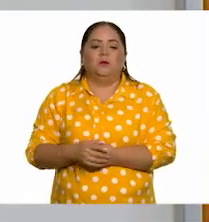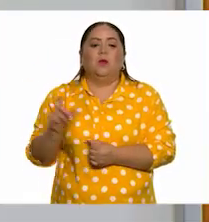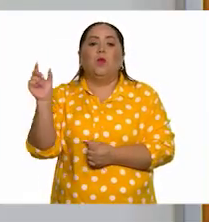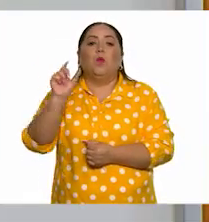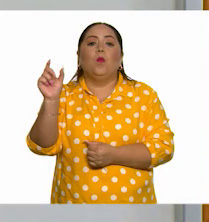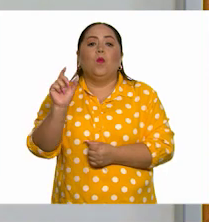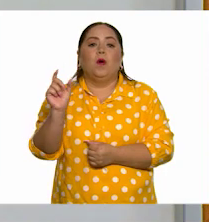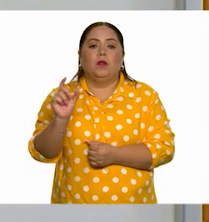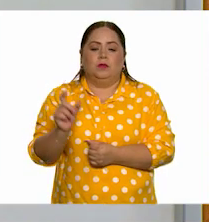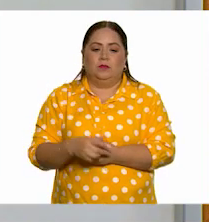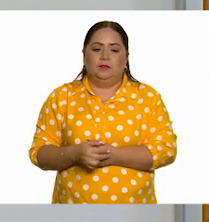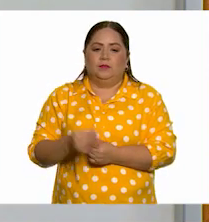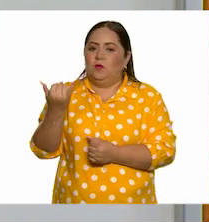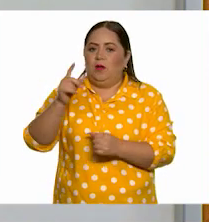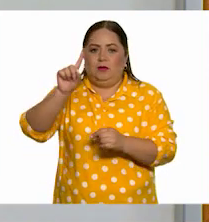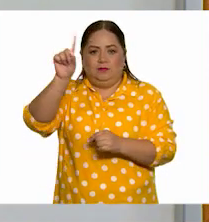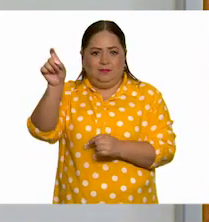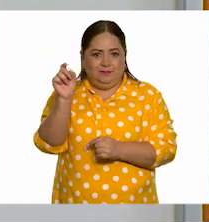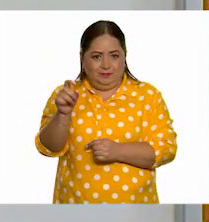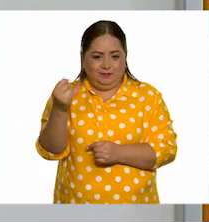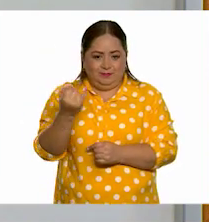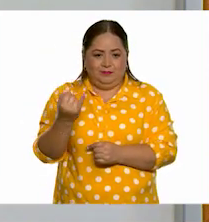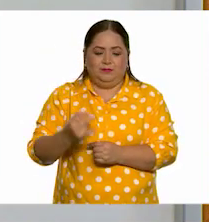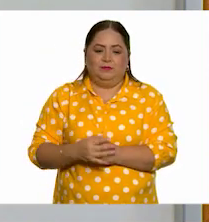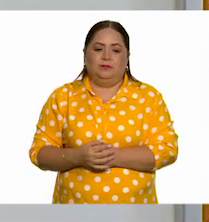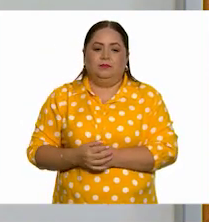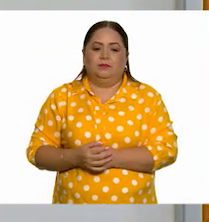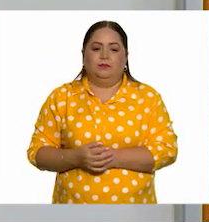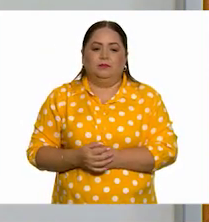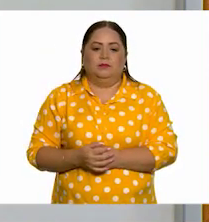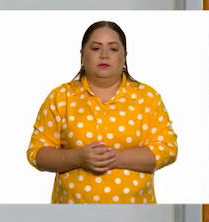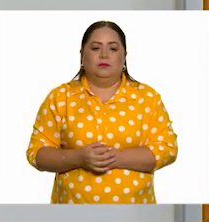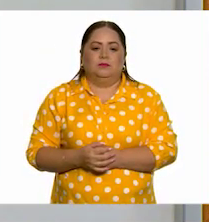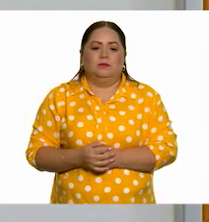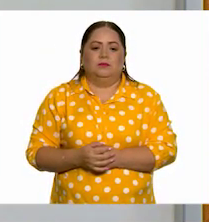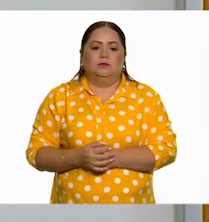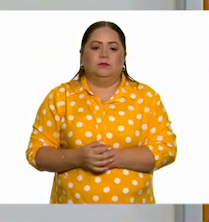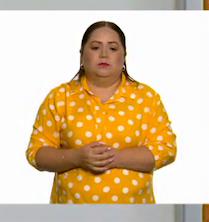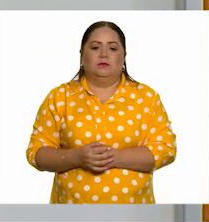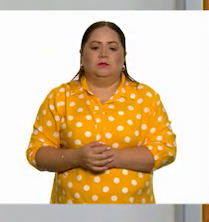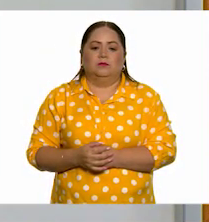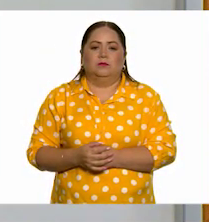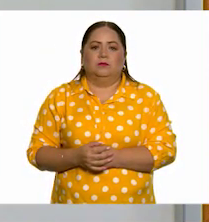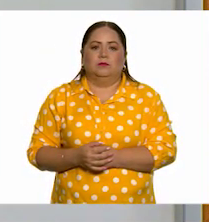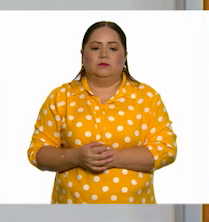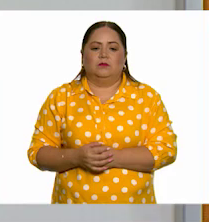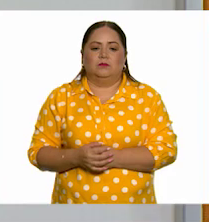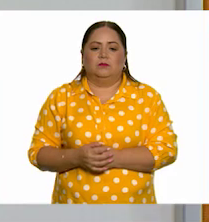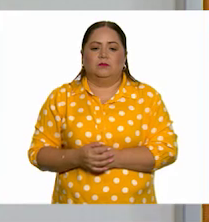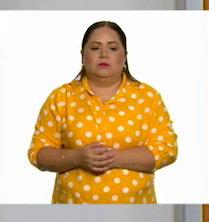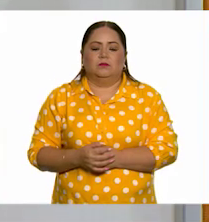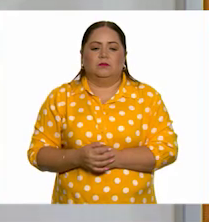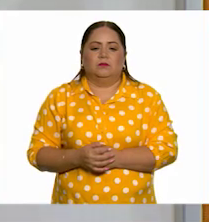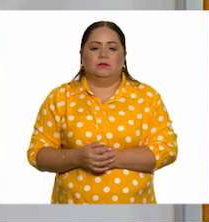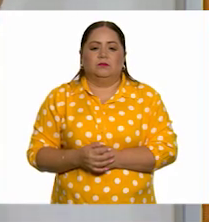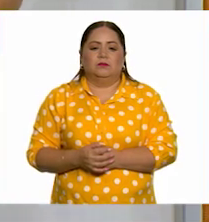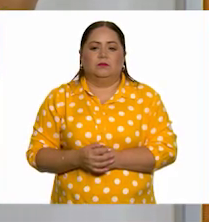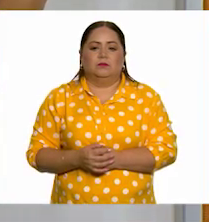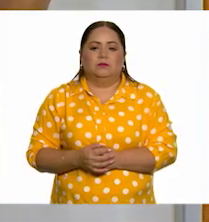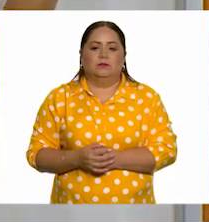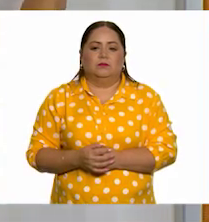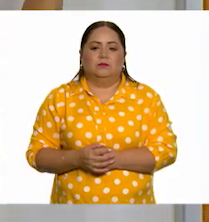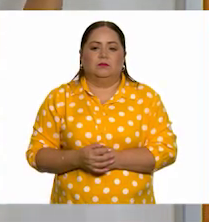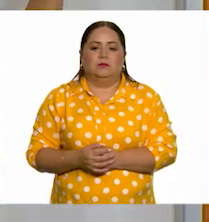¿Cuándo? Signo de interrogación. Se abre el signo de interrogación. ¿Cuándo? Y al final